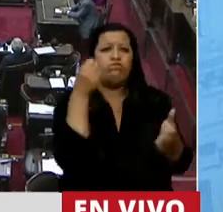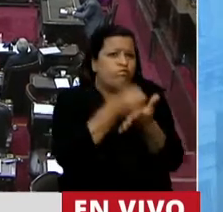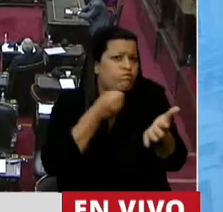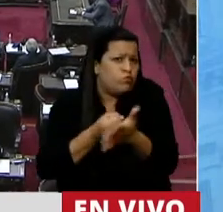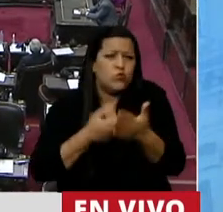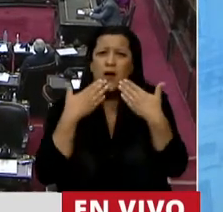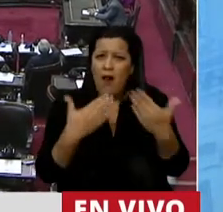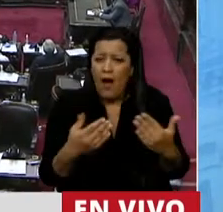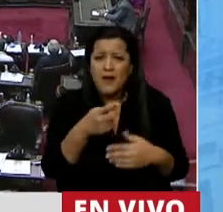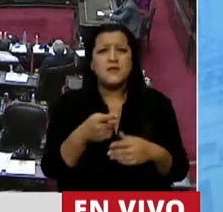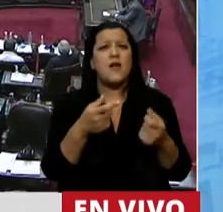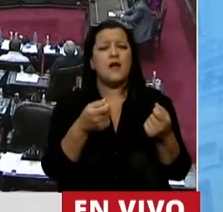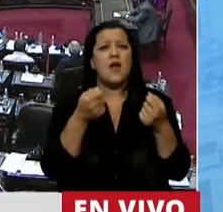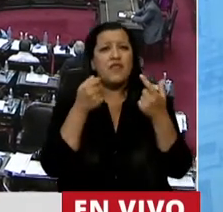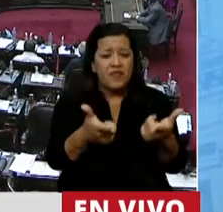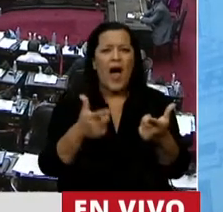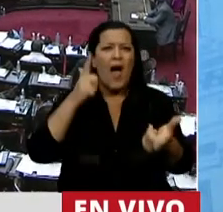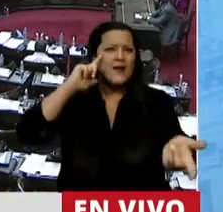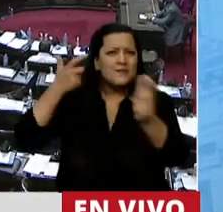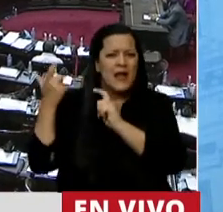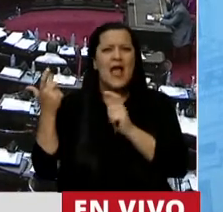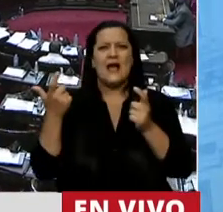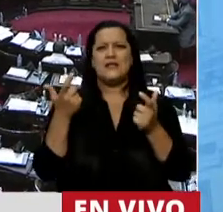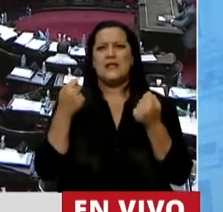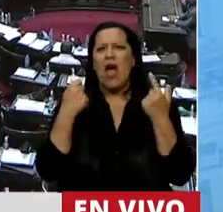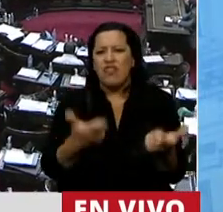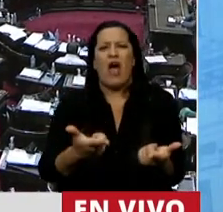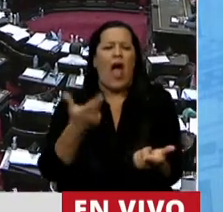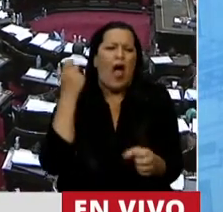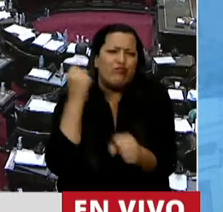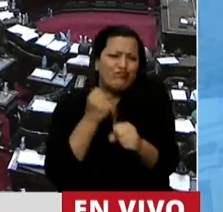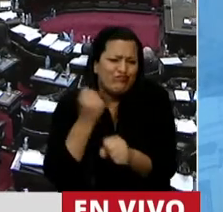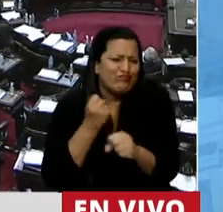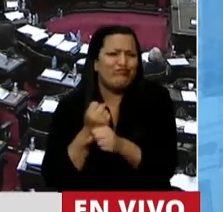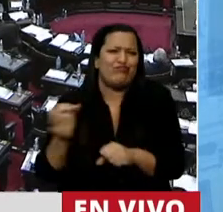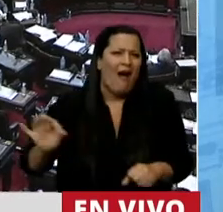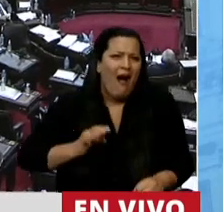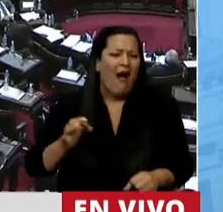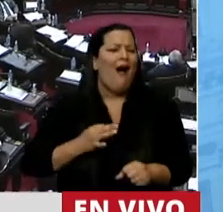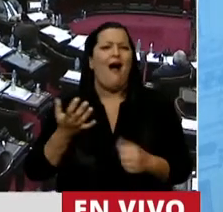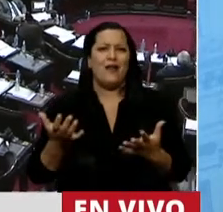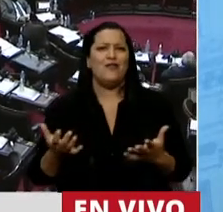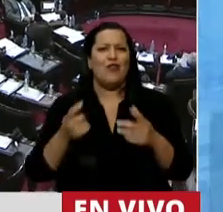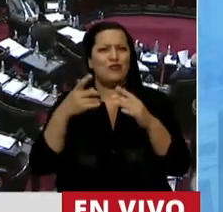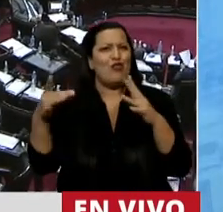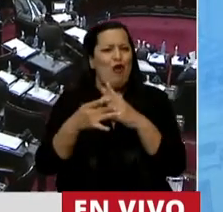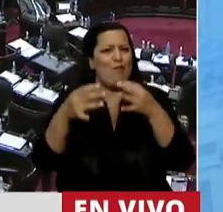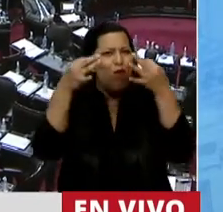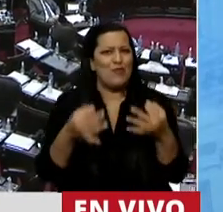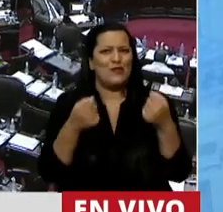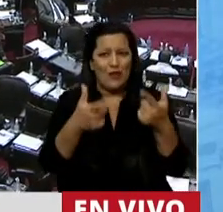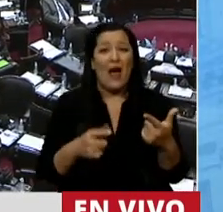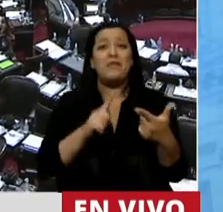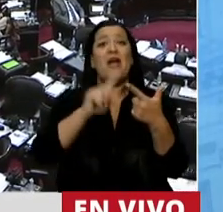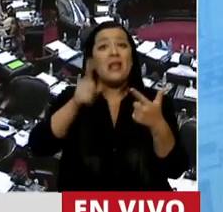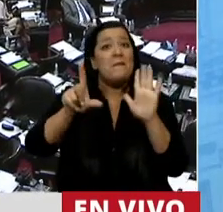obviamente brindado su experiencia, su trayectoria, su compromiso para que estemos acá. Las